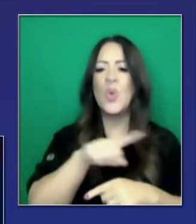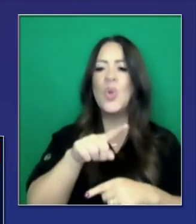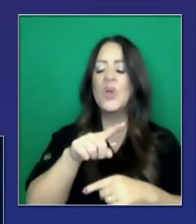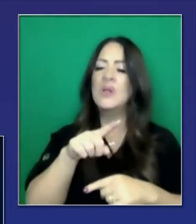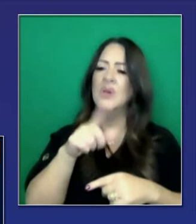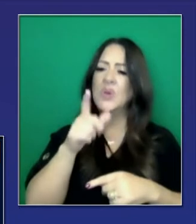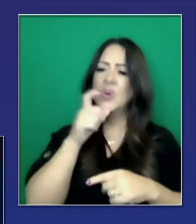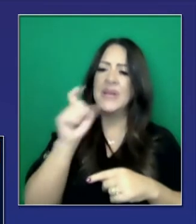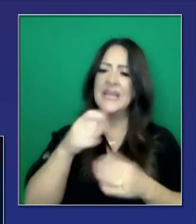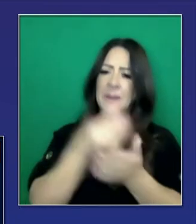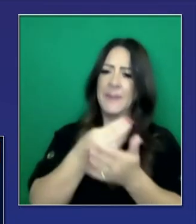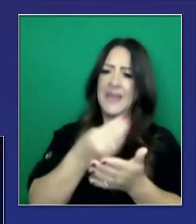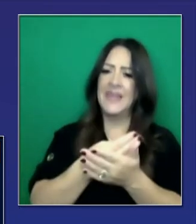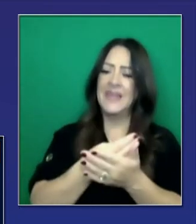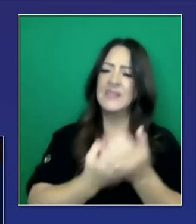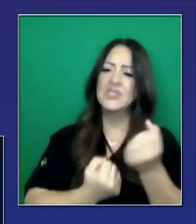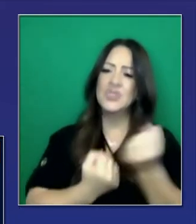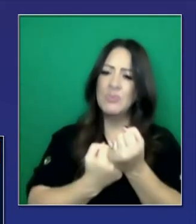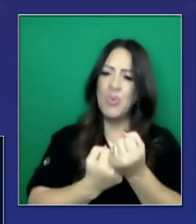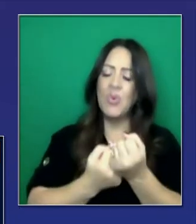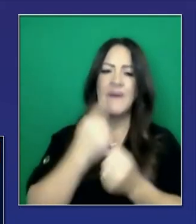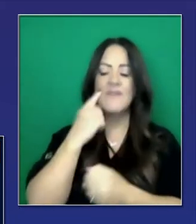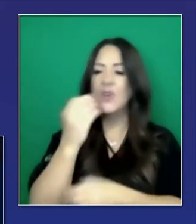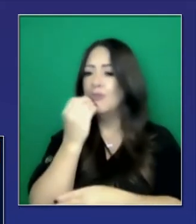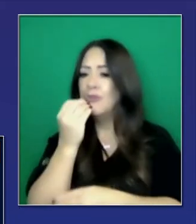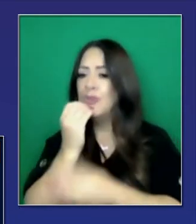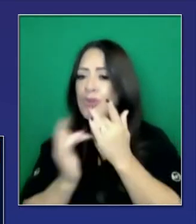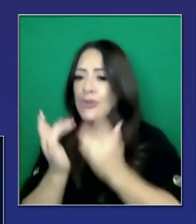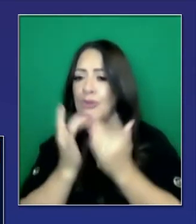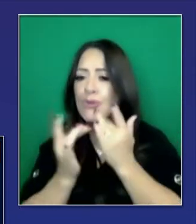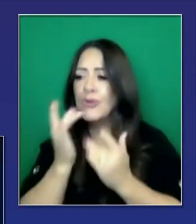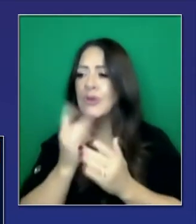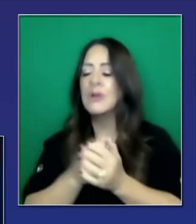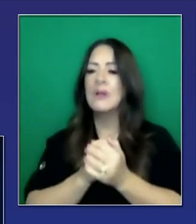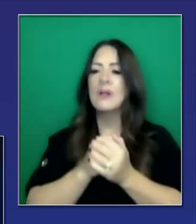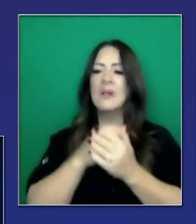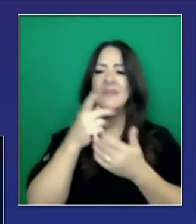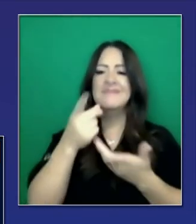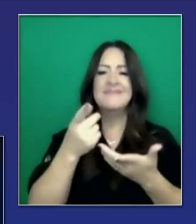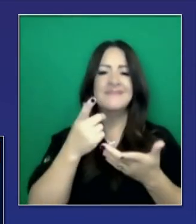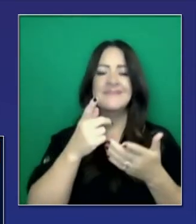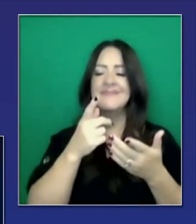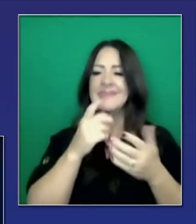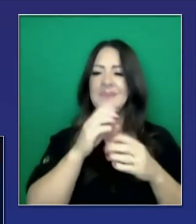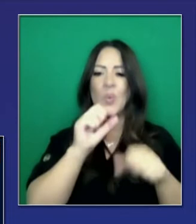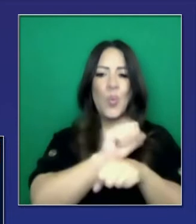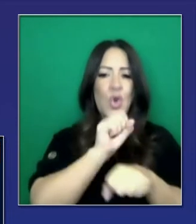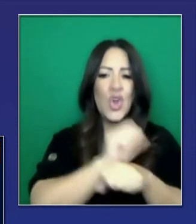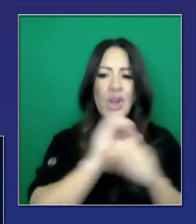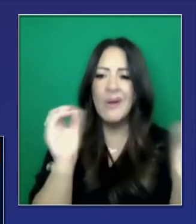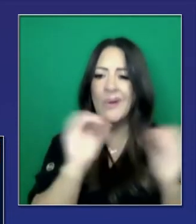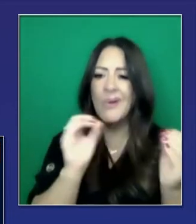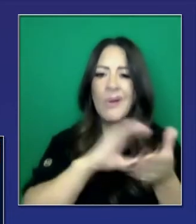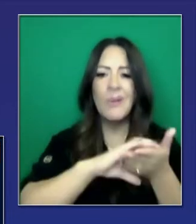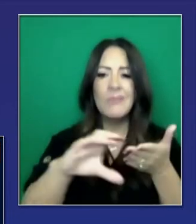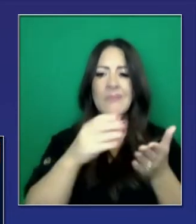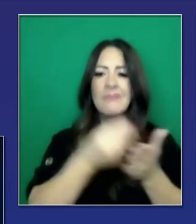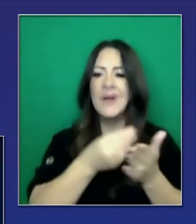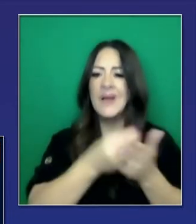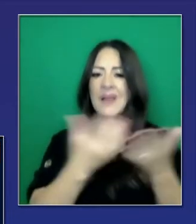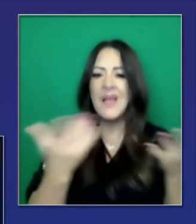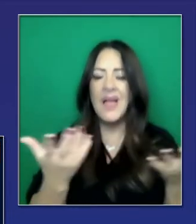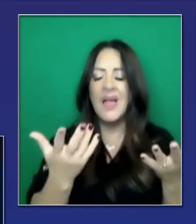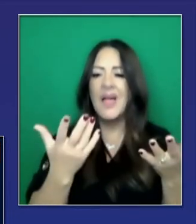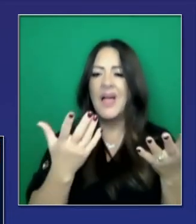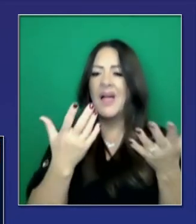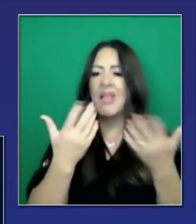federal, dinero en los bolsillos de personas que necesitan, que lo necesitan más que nadie, gente que no tiene comida o que está perdiéndolo todo,